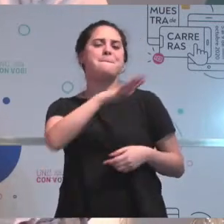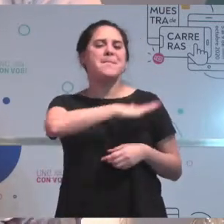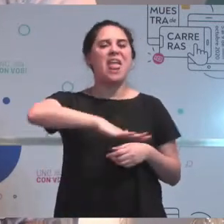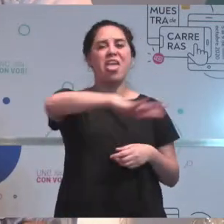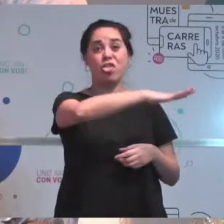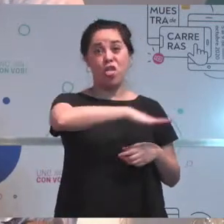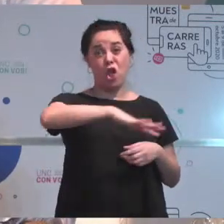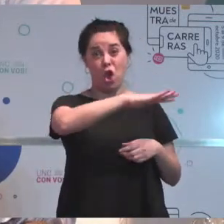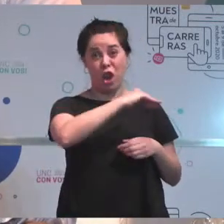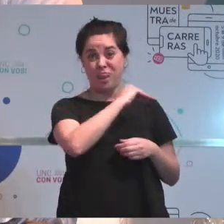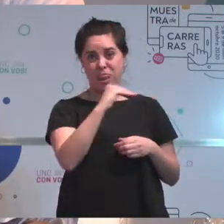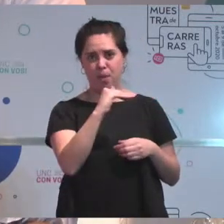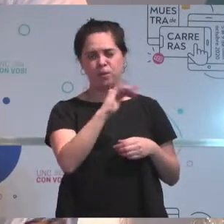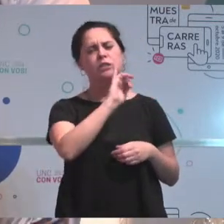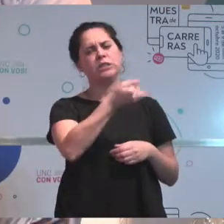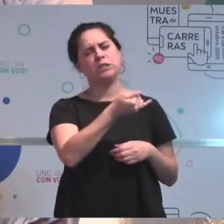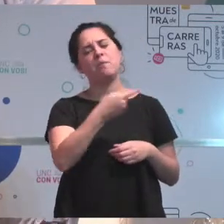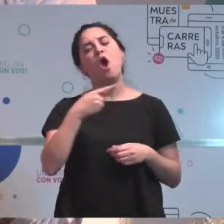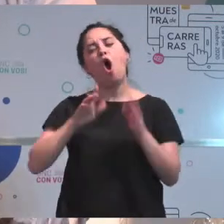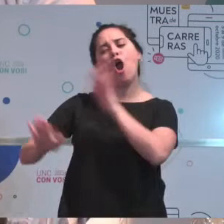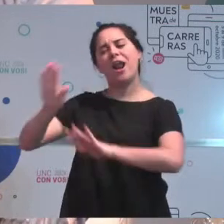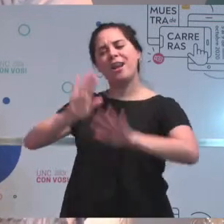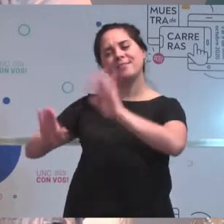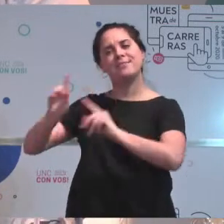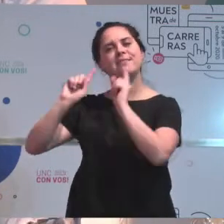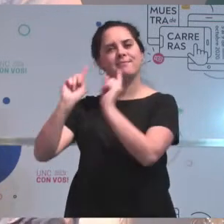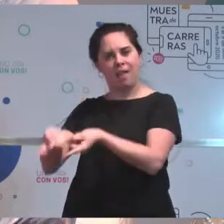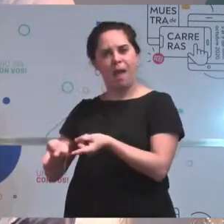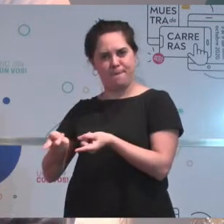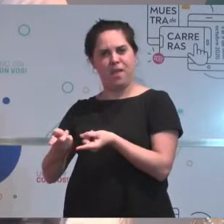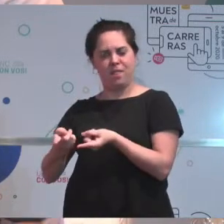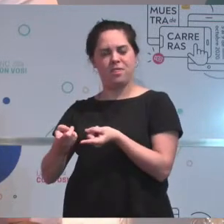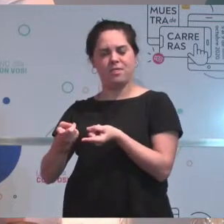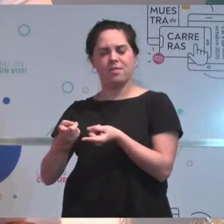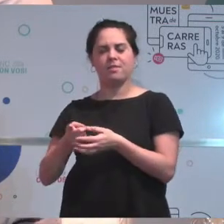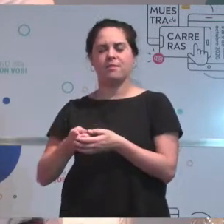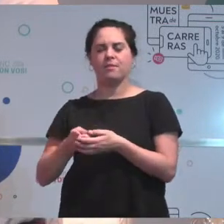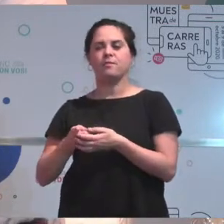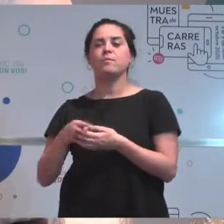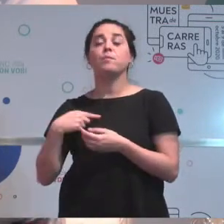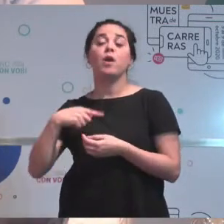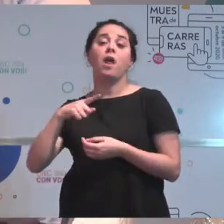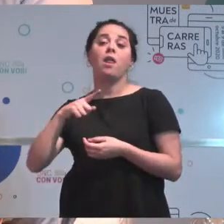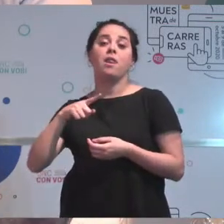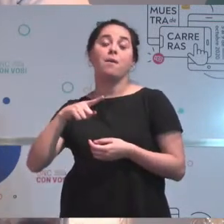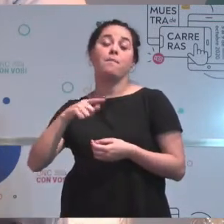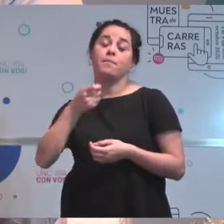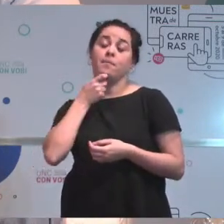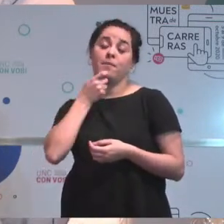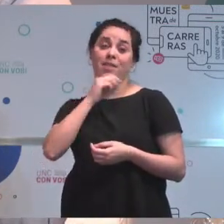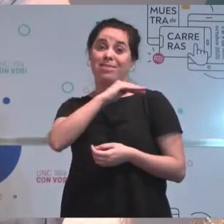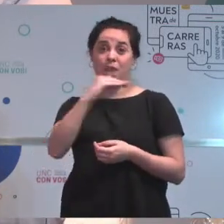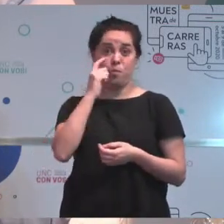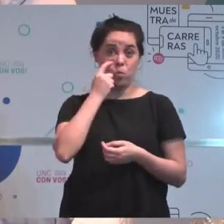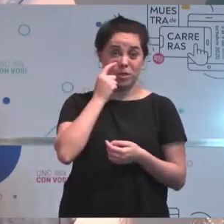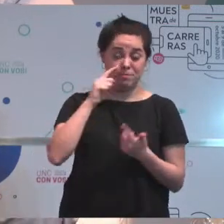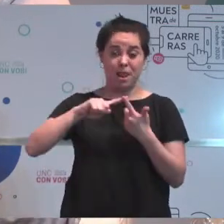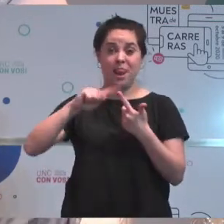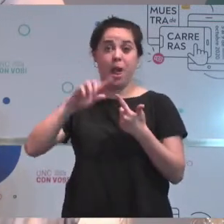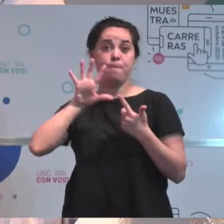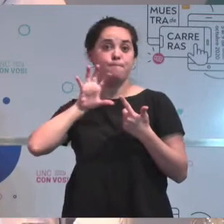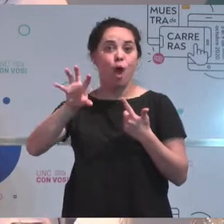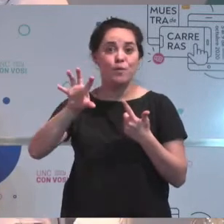organizacional y territorial. Bien. Trabajando ya sea a nivel municipal, provincial, y